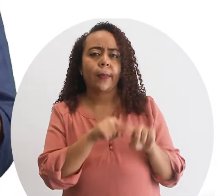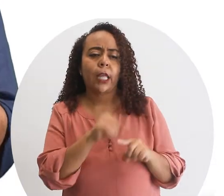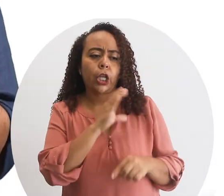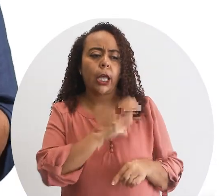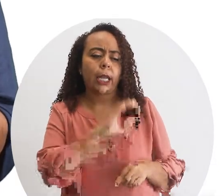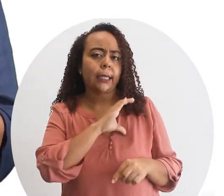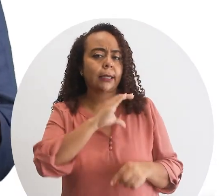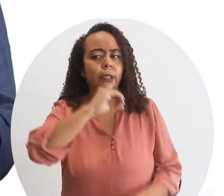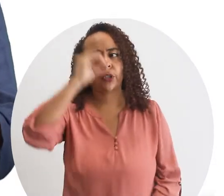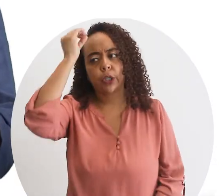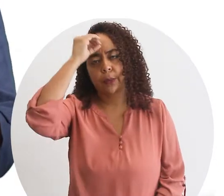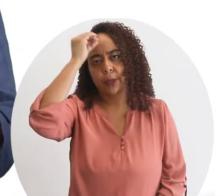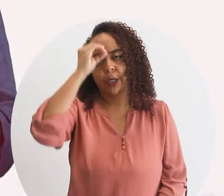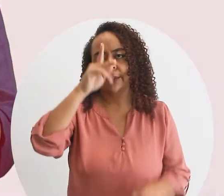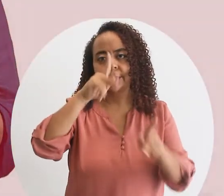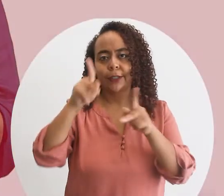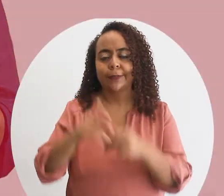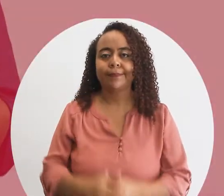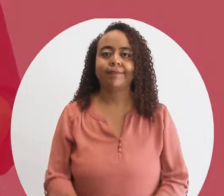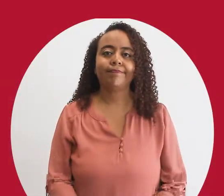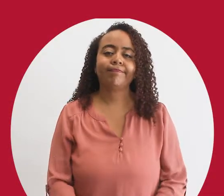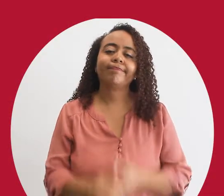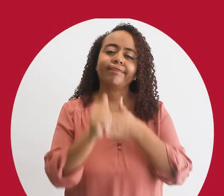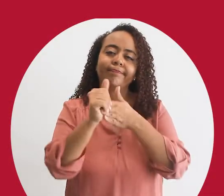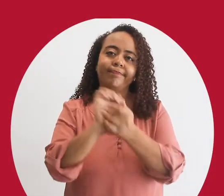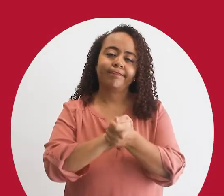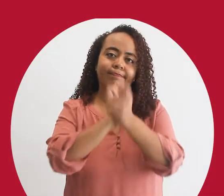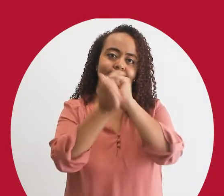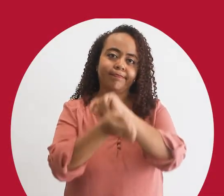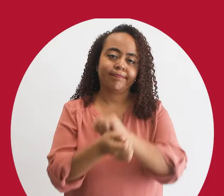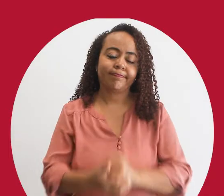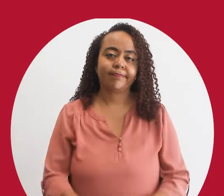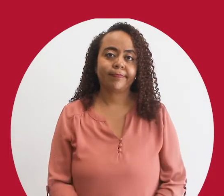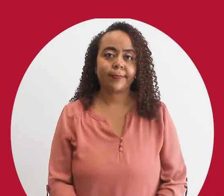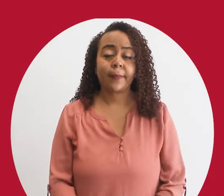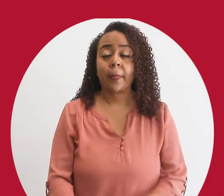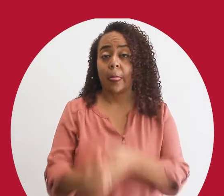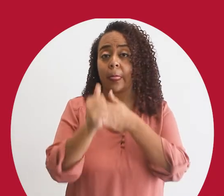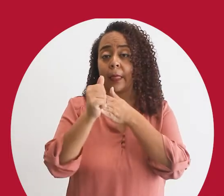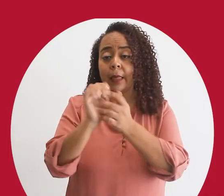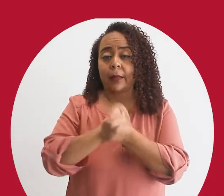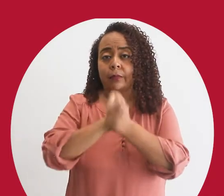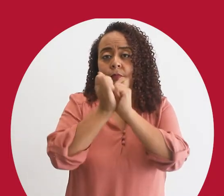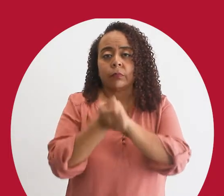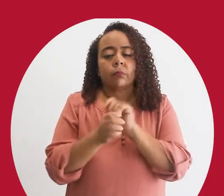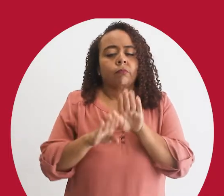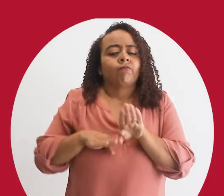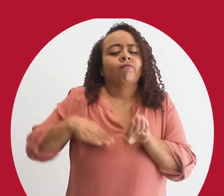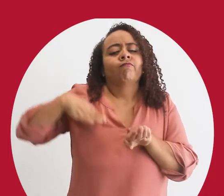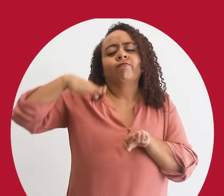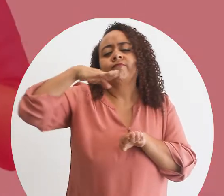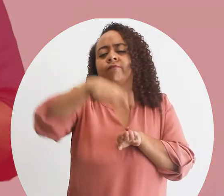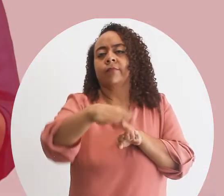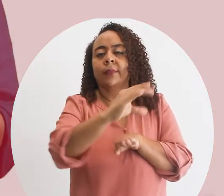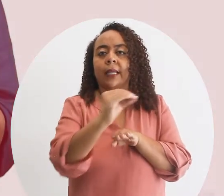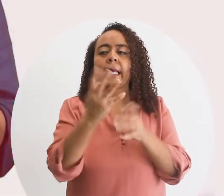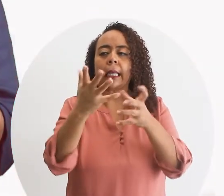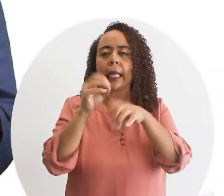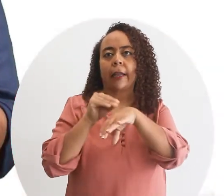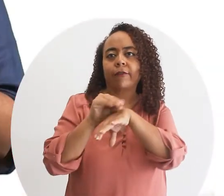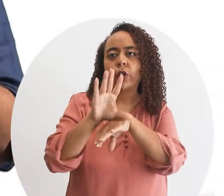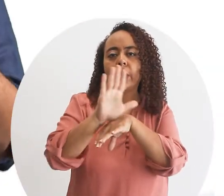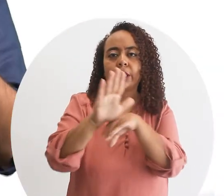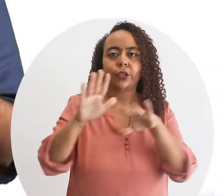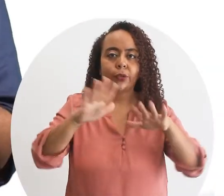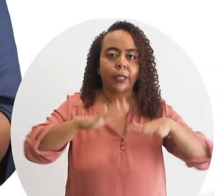características u opiniones de las personas liderazgo transformador una lideresa transformadora va un paso más allá y busca